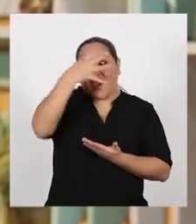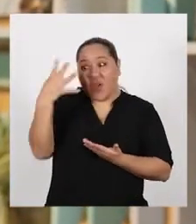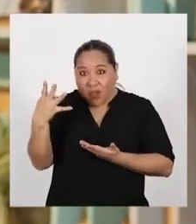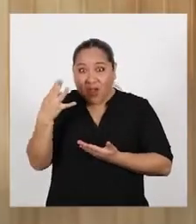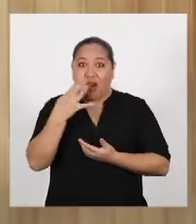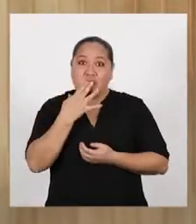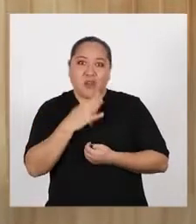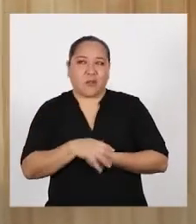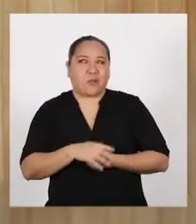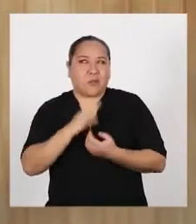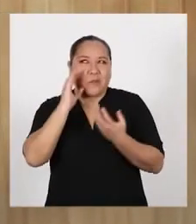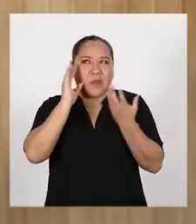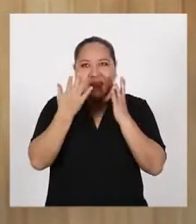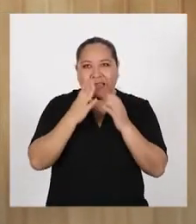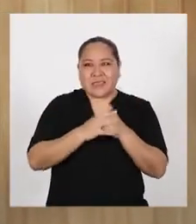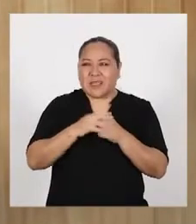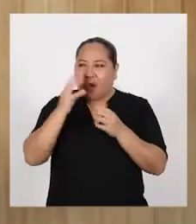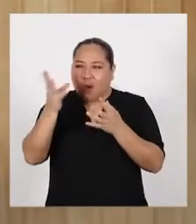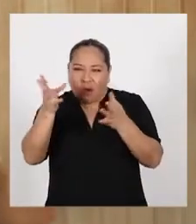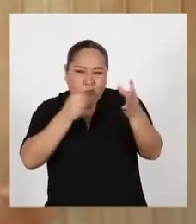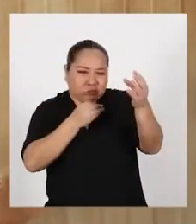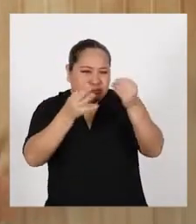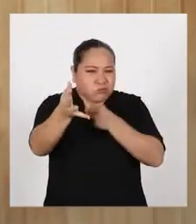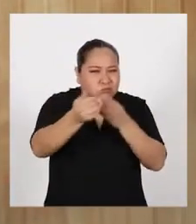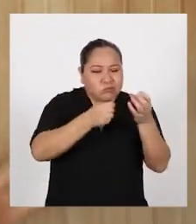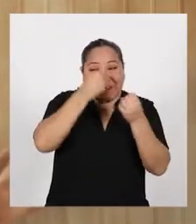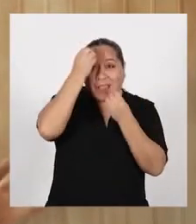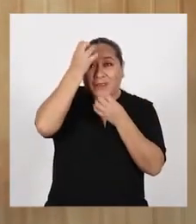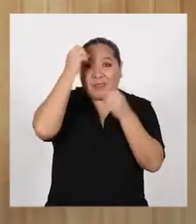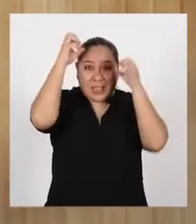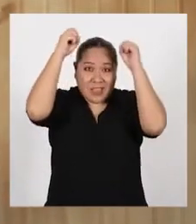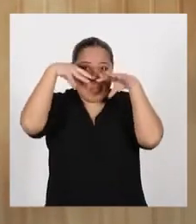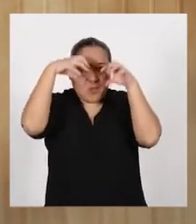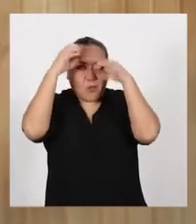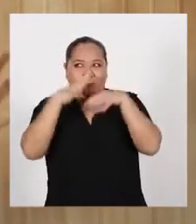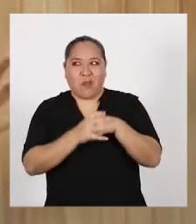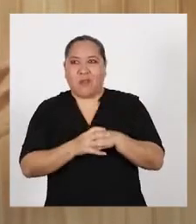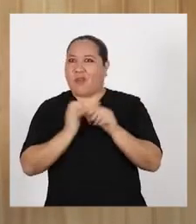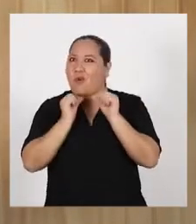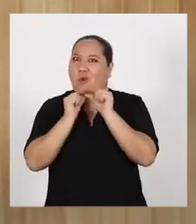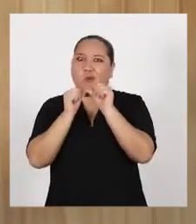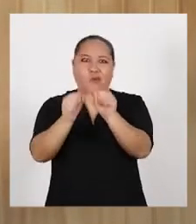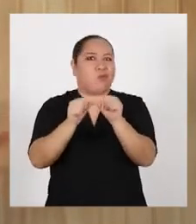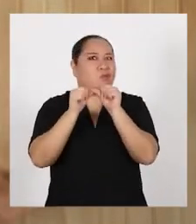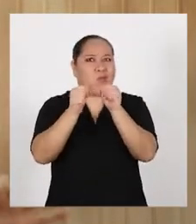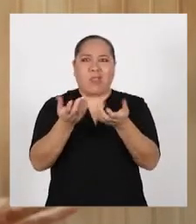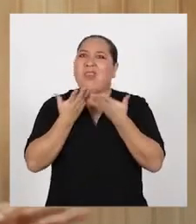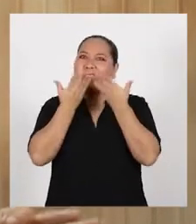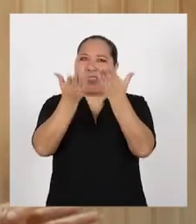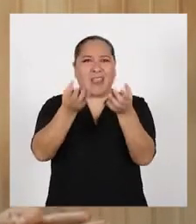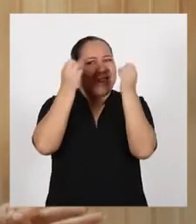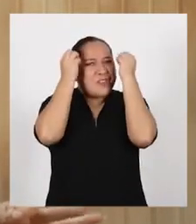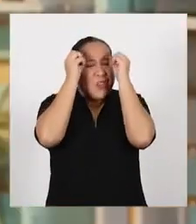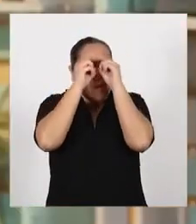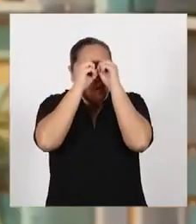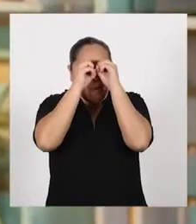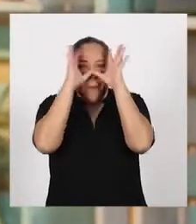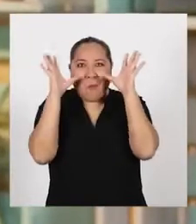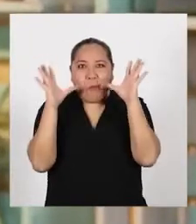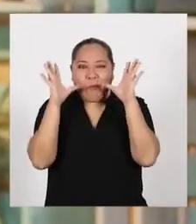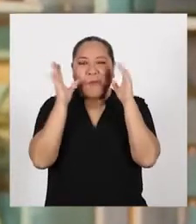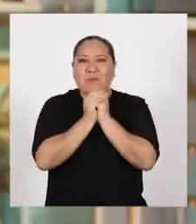arcoiris! Parece que nuestra maratón de datos curiosos sobre la lluvia no deja de traer sorpresas